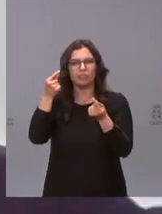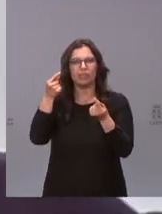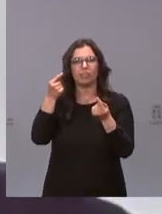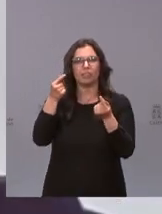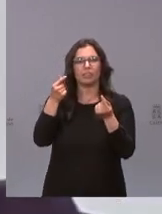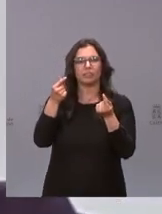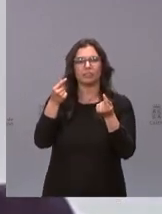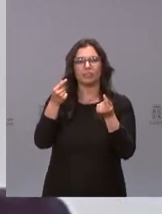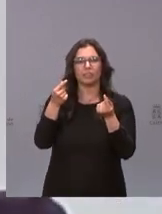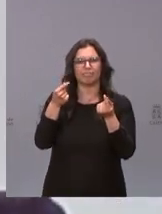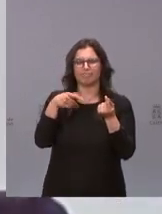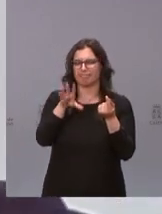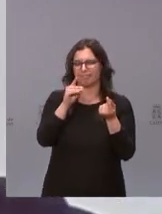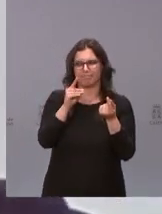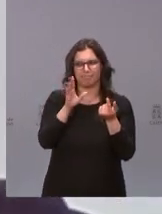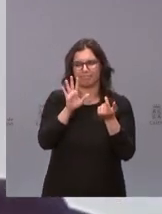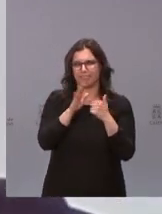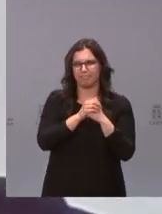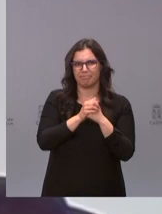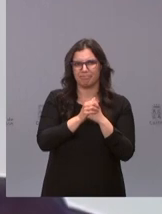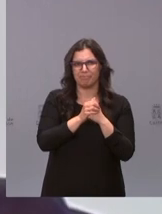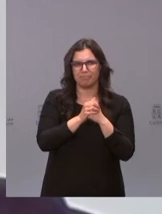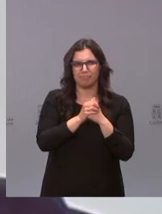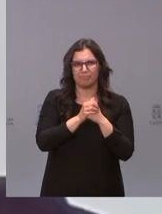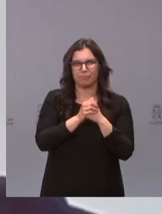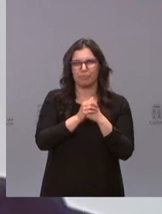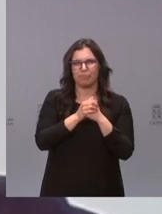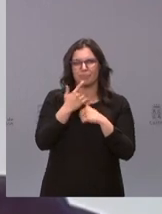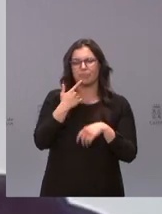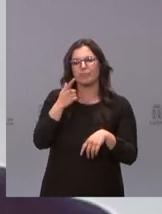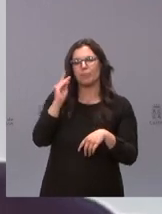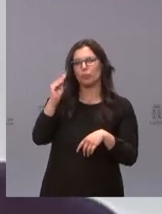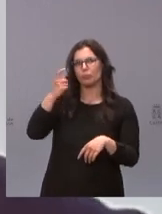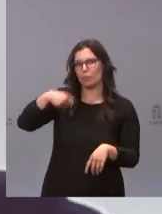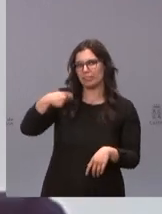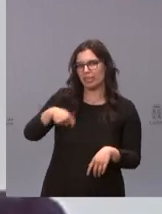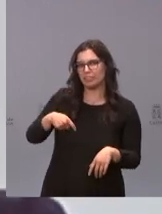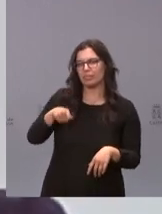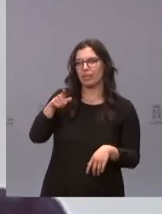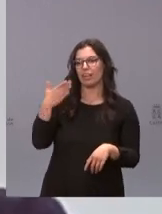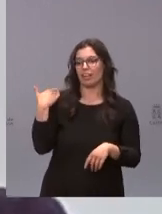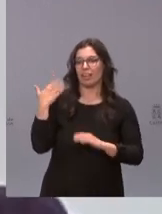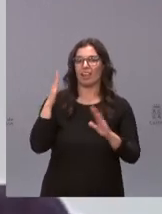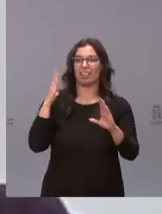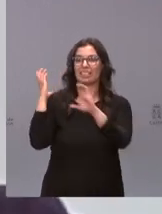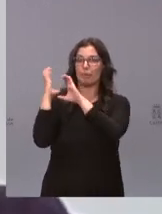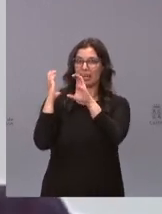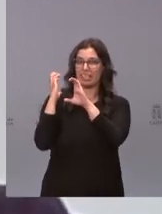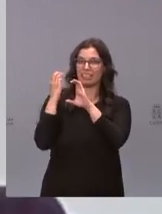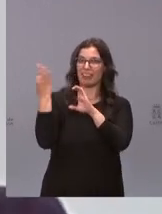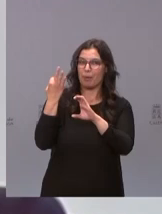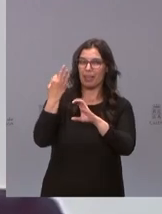investigaciones y al presidente si se arrepiente de no haber tomado medidas más duras por Semana Santa viendo que al final está